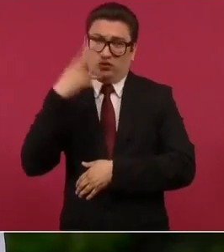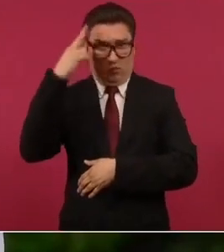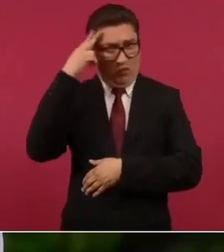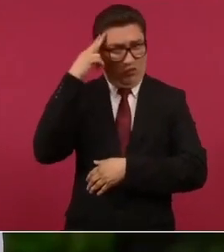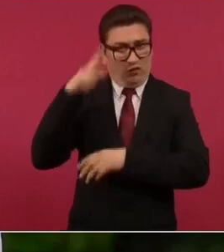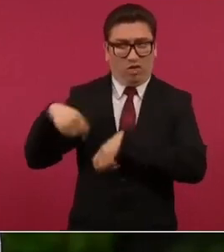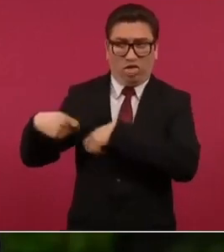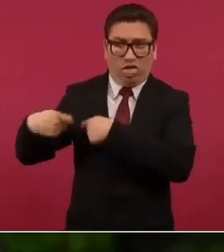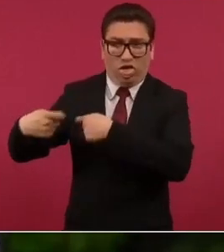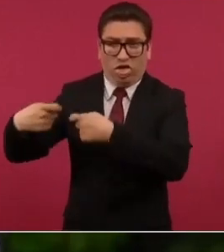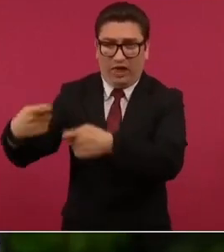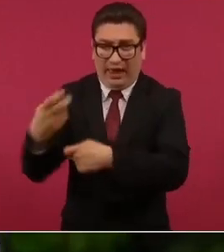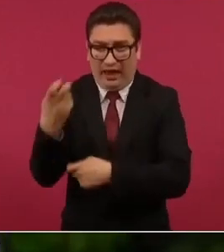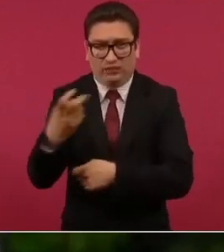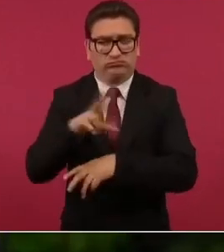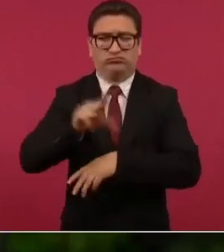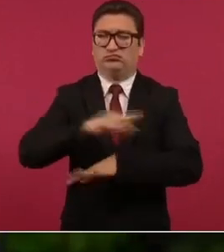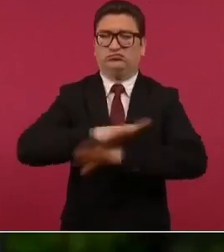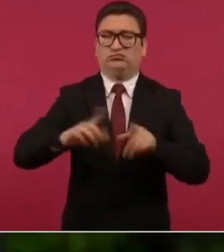que quede claro